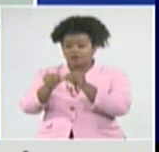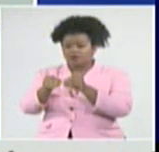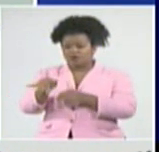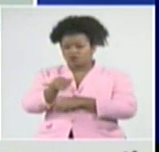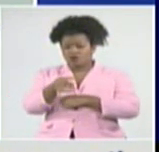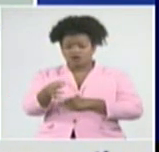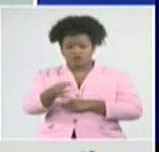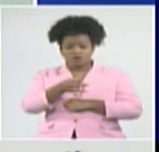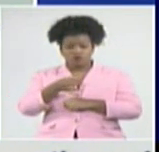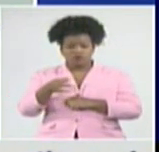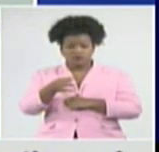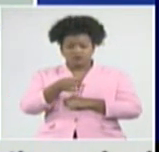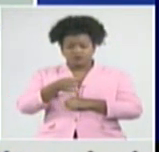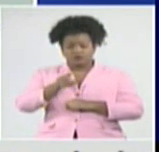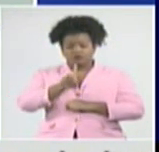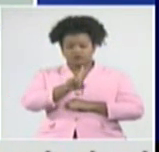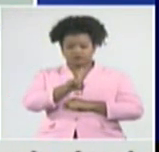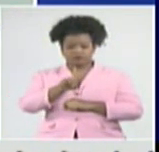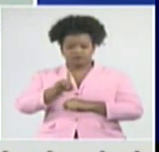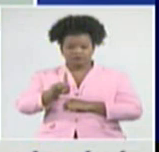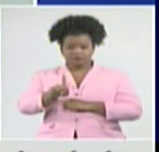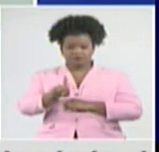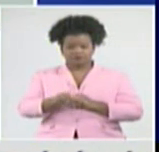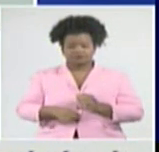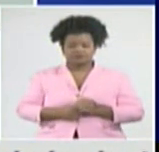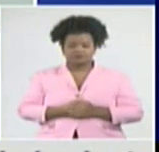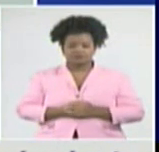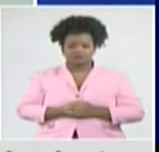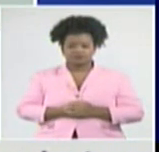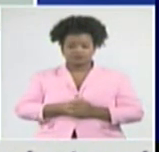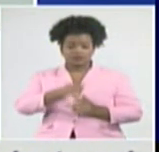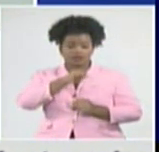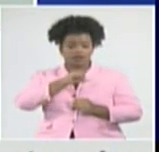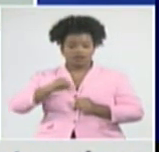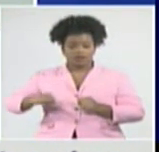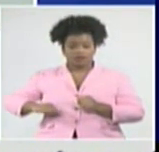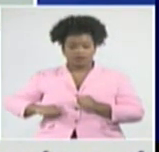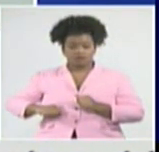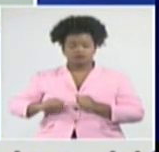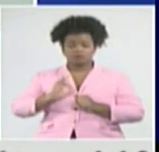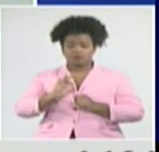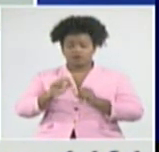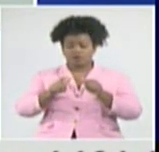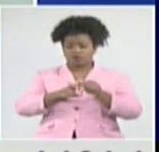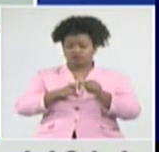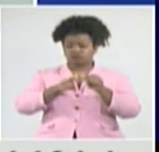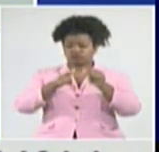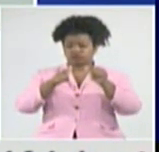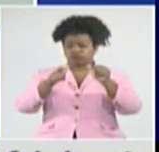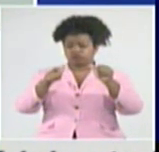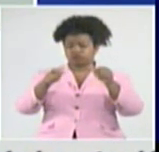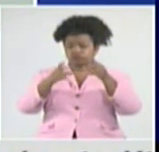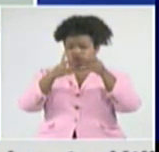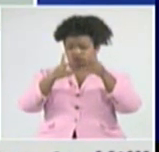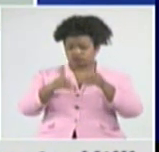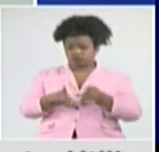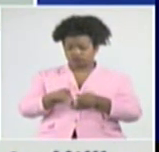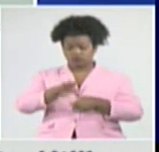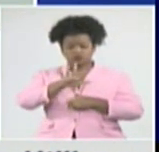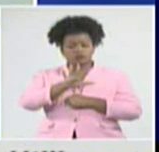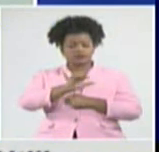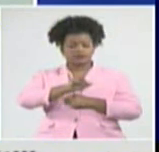en sus 11 municipios, Alquizar concentra el mayor número de contagiados, 56